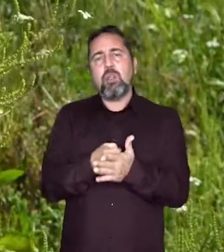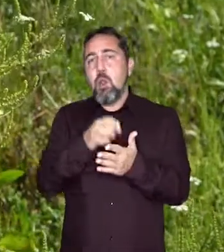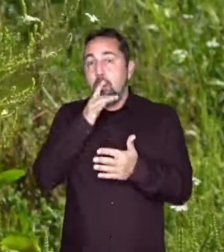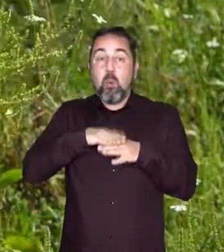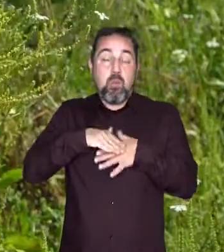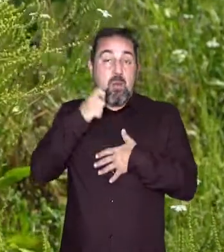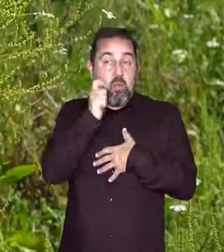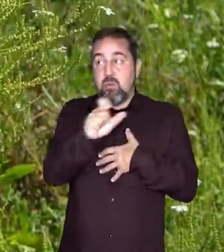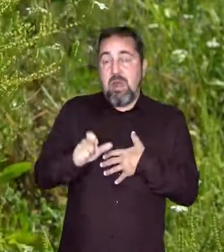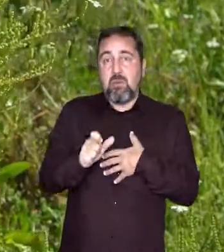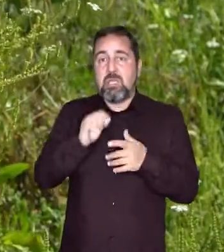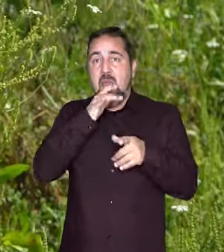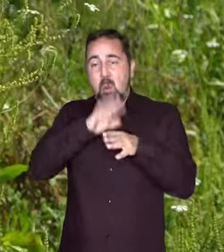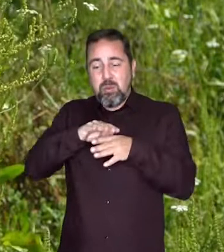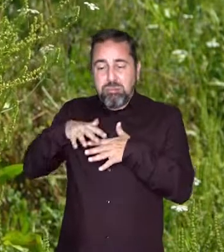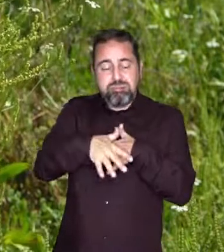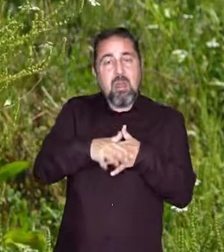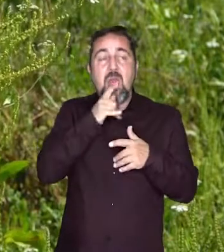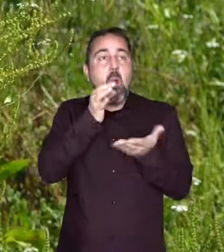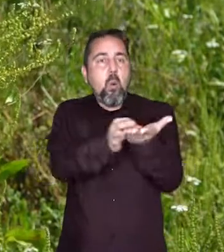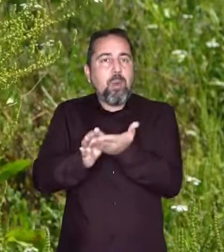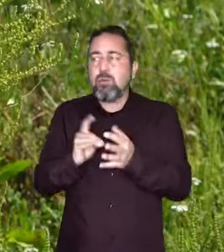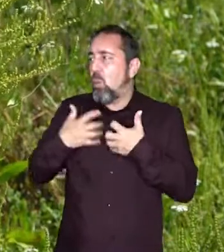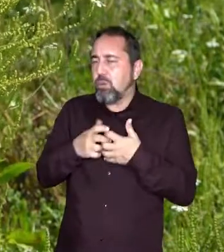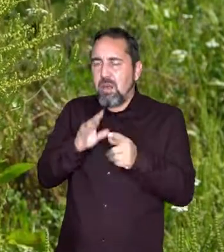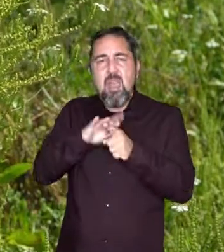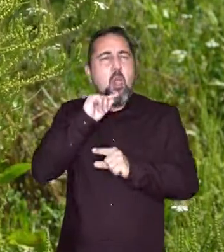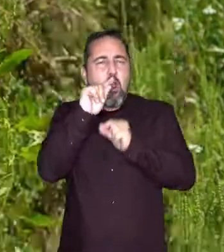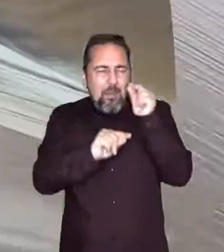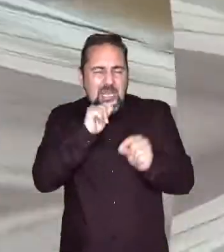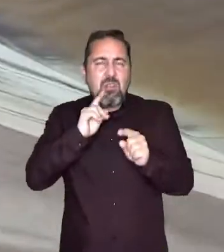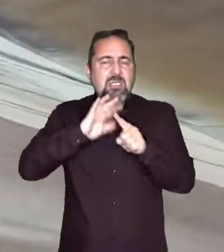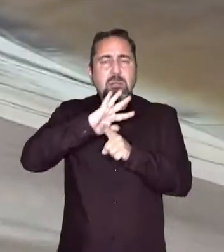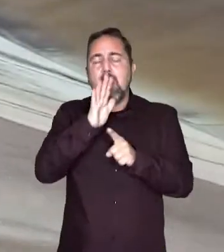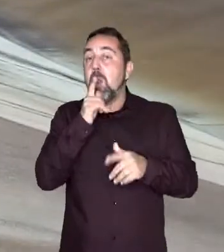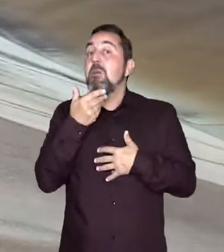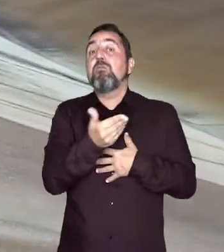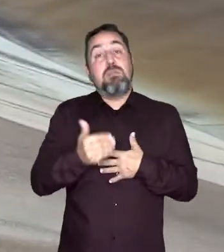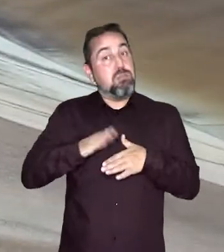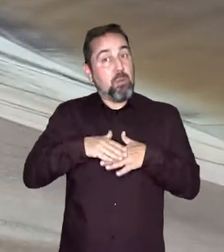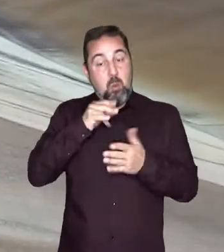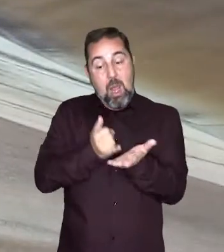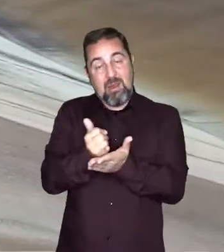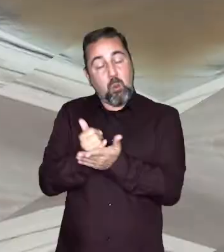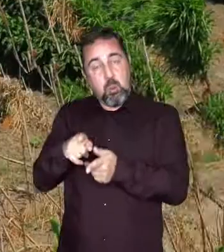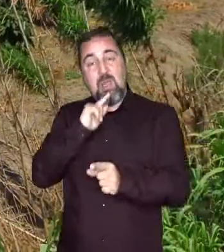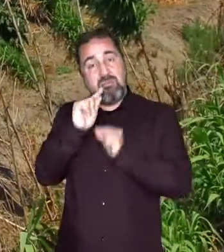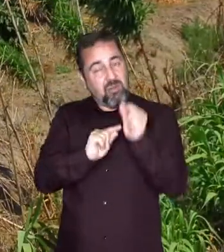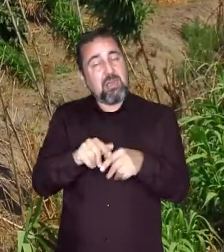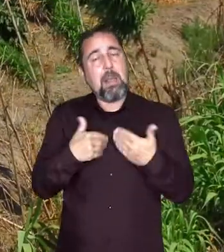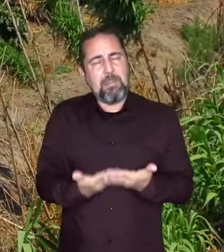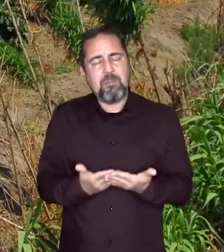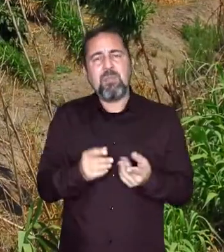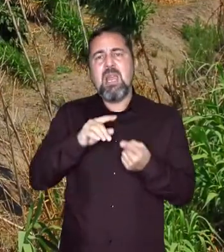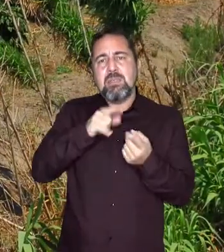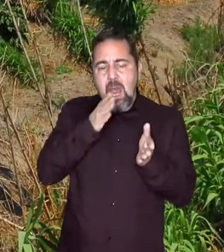están sometidas debido a la actividad humana, como pueden ser los vertidos, urbanos o industriales, la contaminación difusa, debida principalmente a la